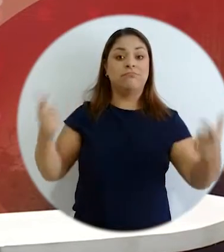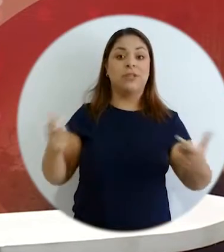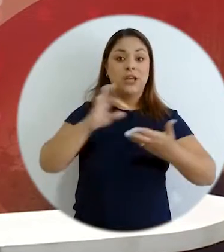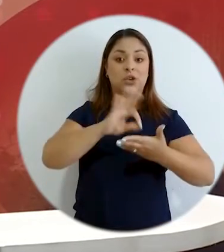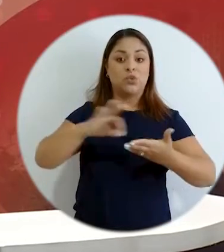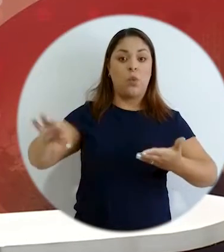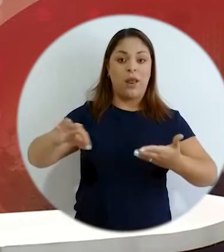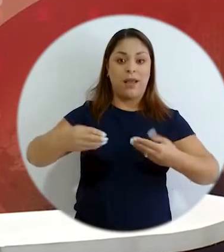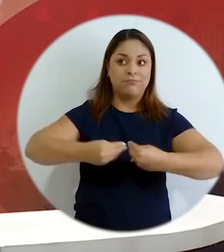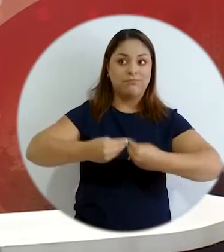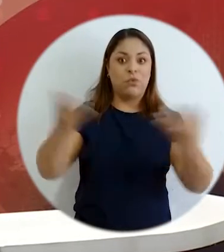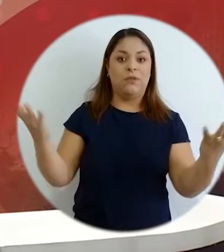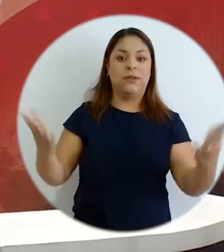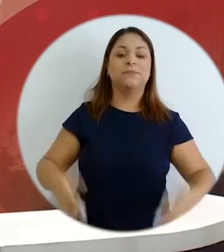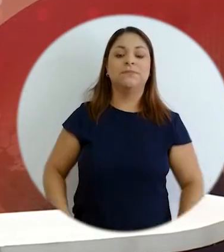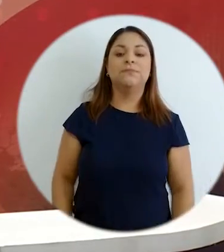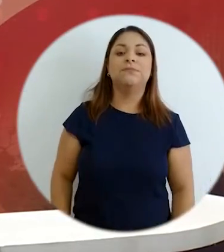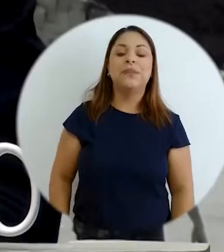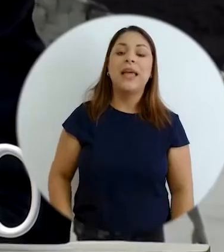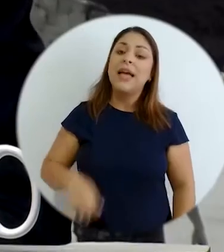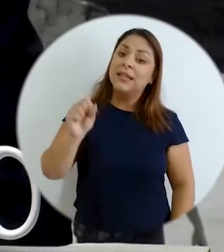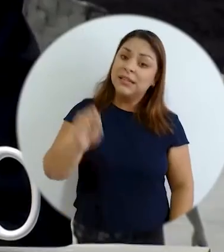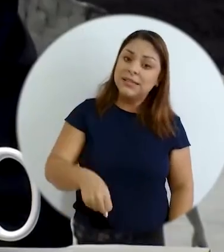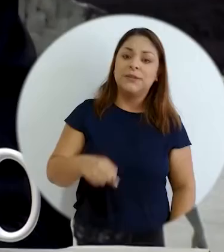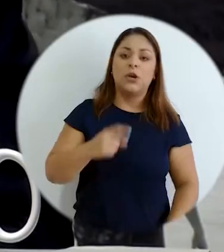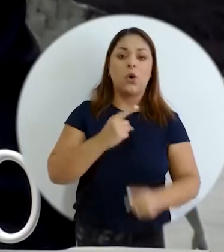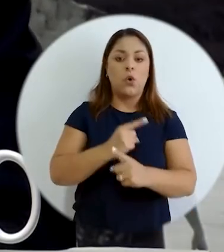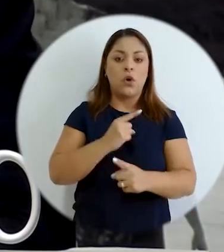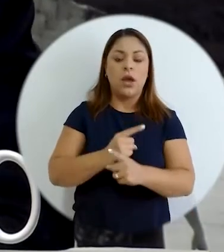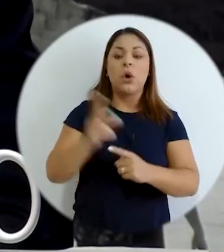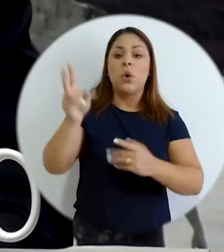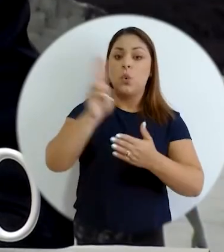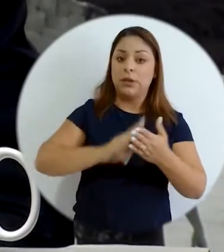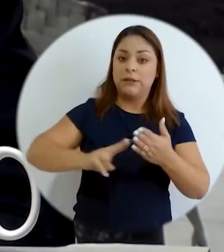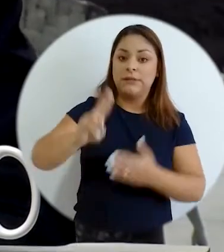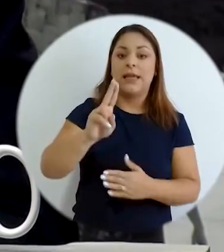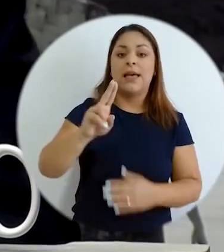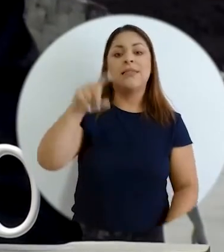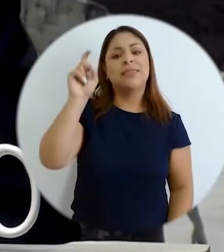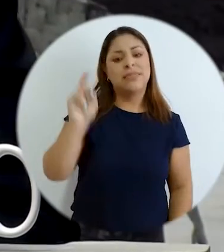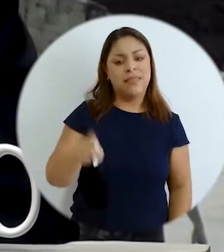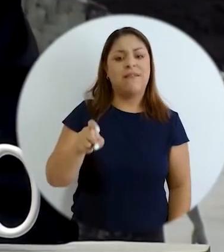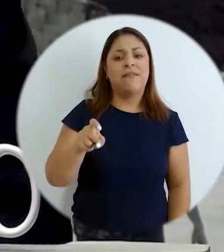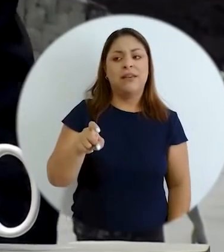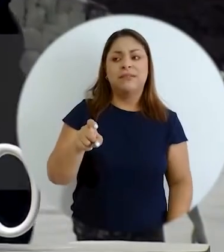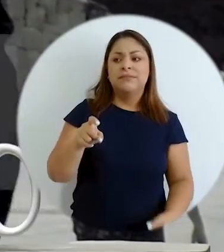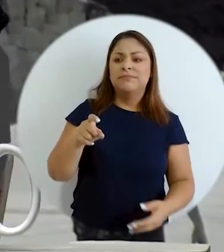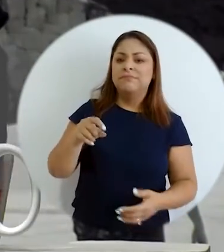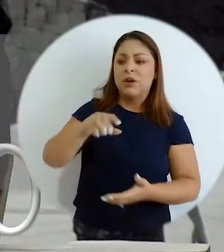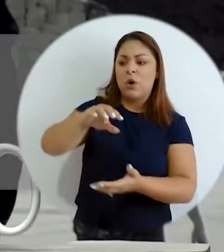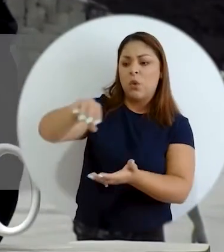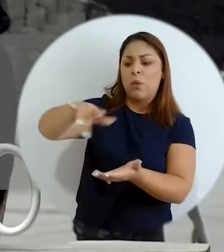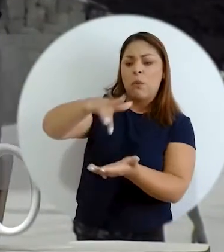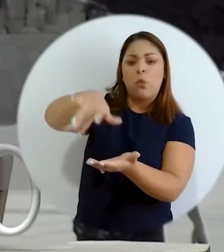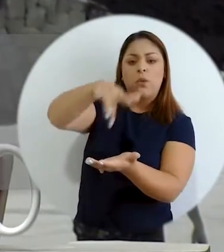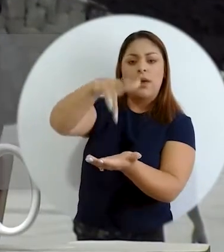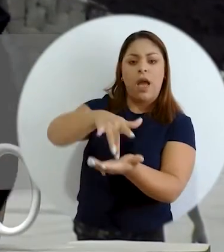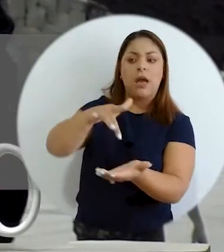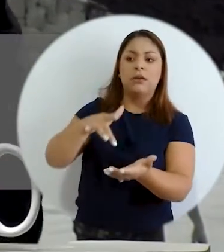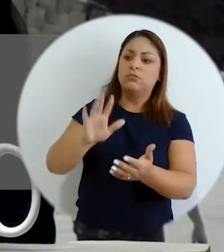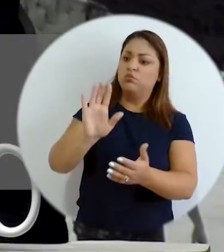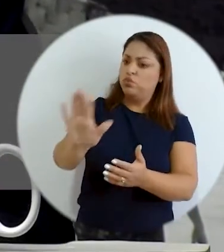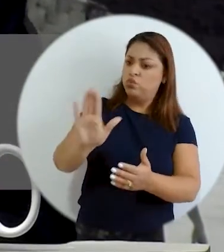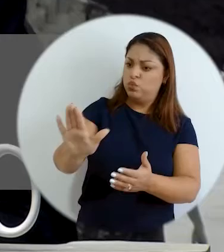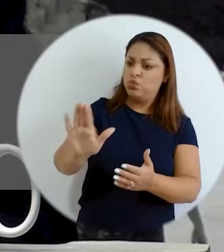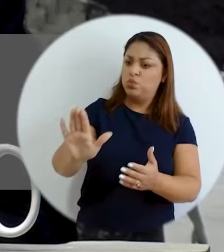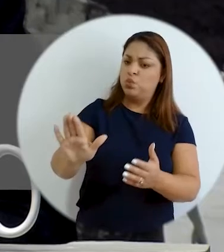educativo y para la universidad pública en particular sí particularmente la universidad hay que ubicarla en una dimensión como un